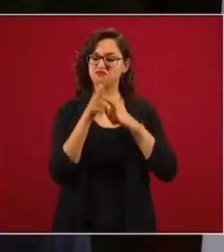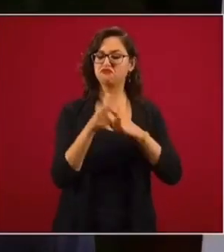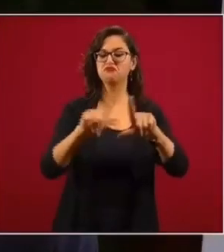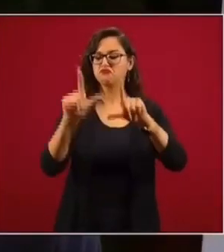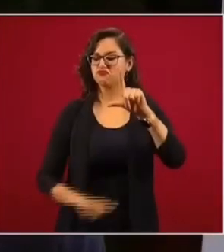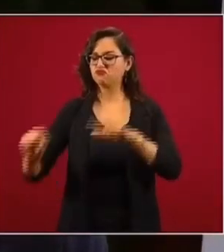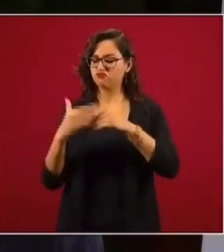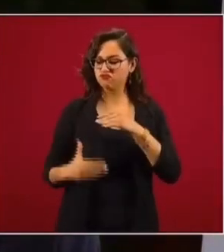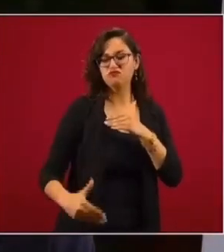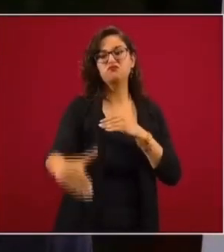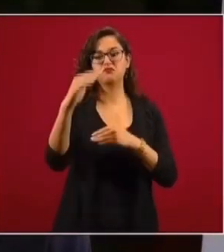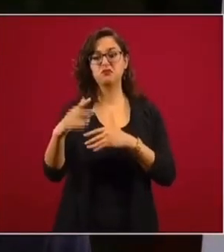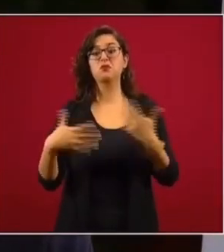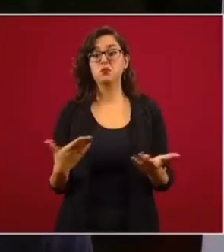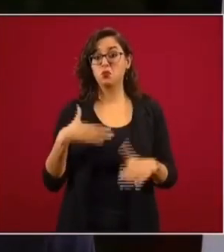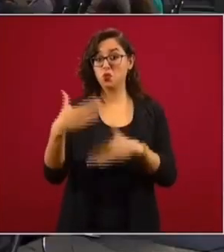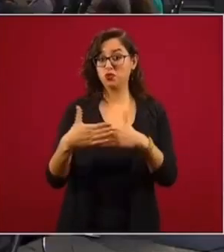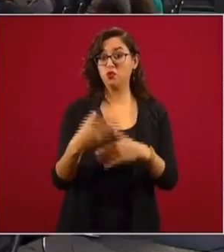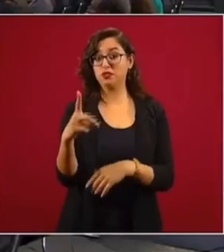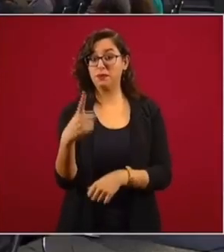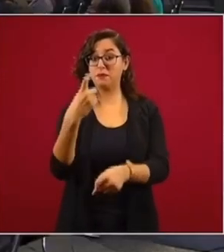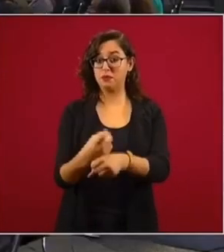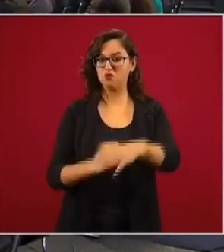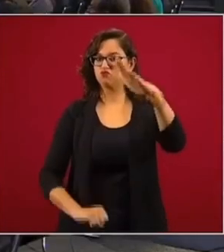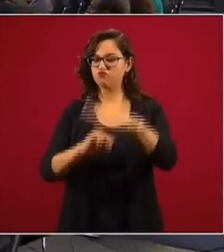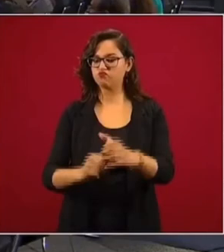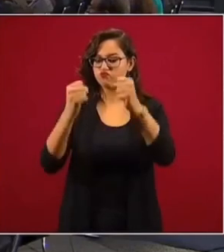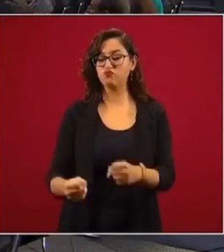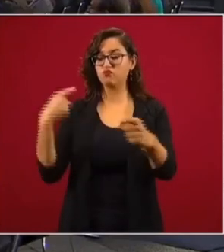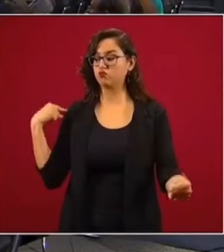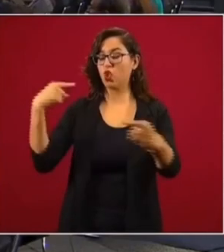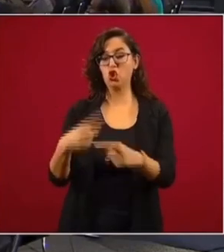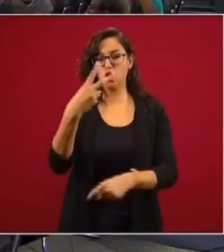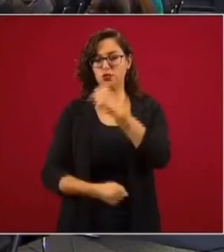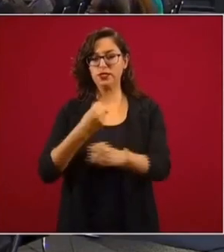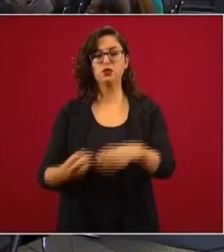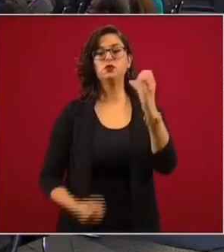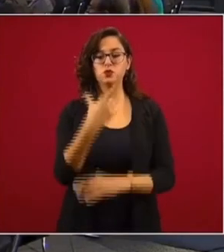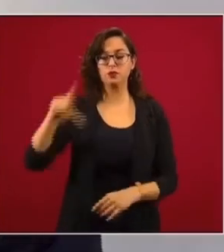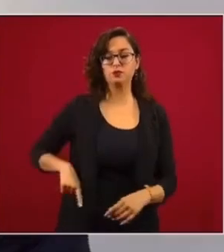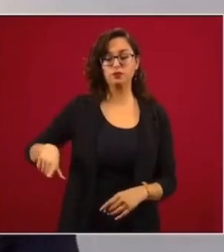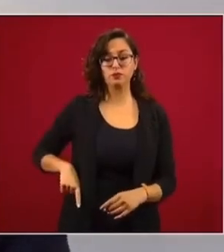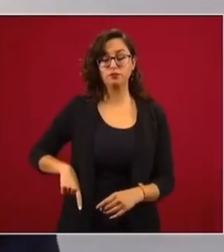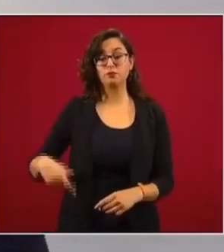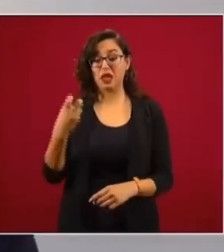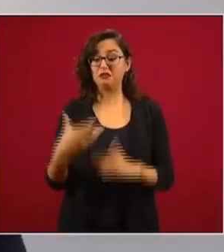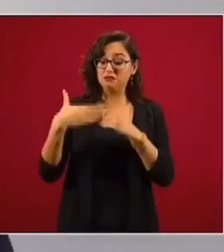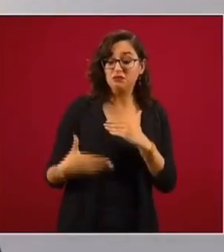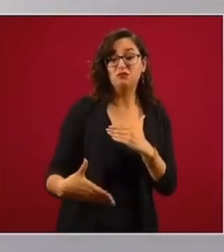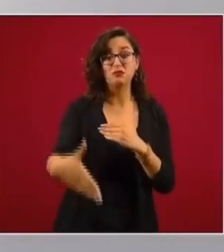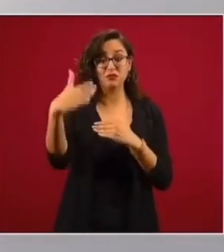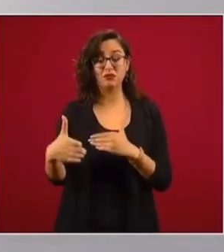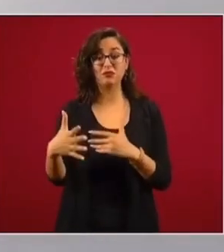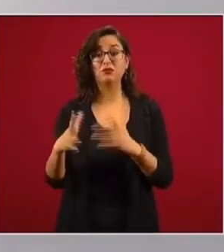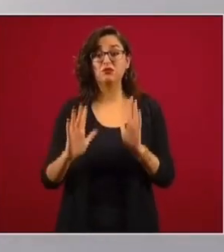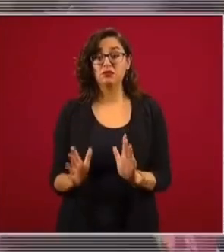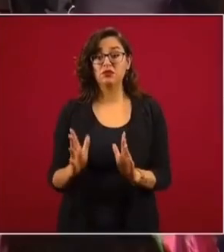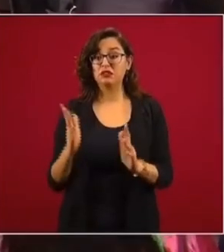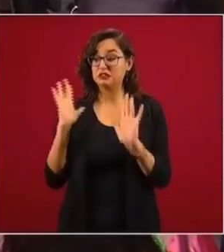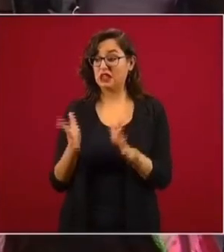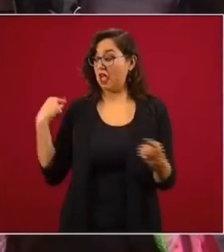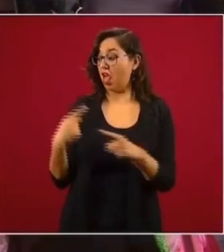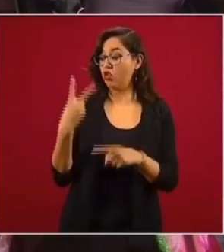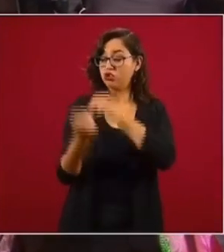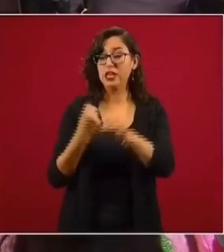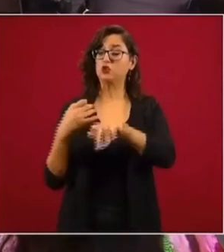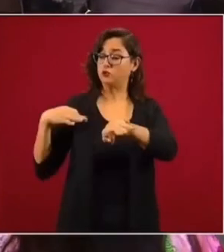para el primero de diciembre próximo, cuando se cumplan dos años de gobierno. A partir de entonces, una vez que se tengan construidos los